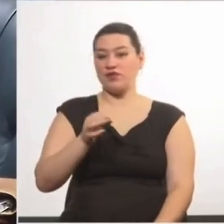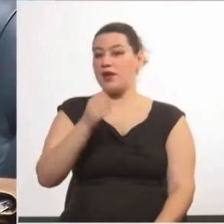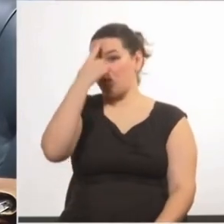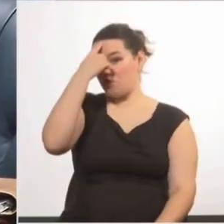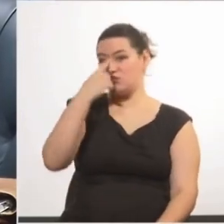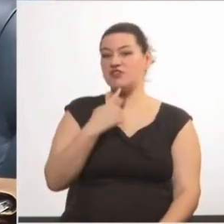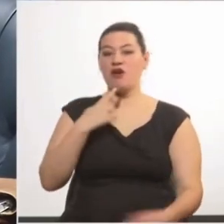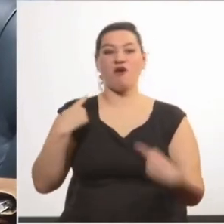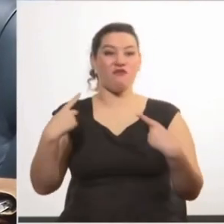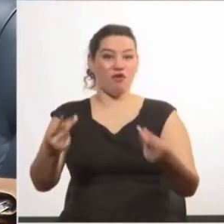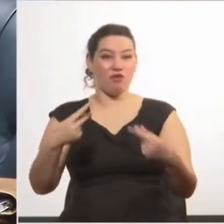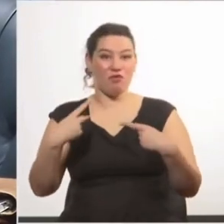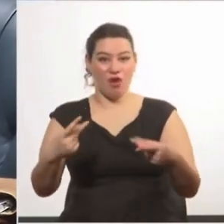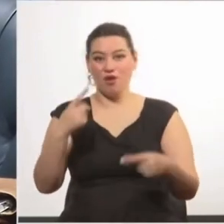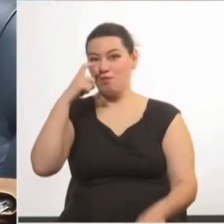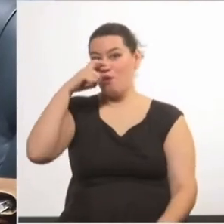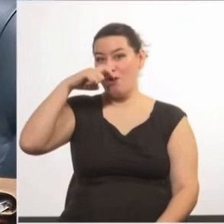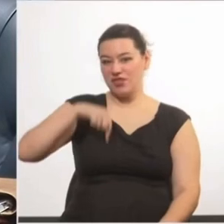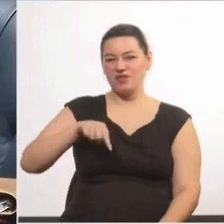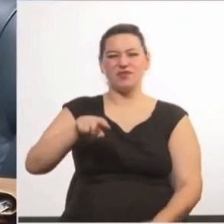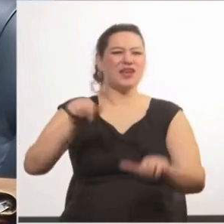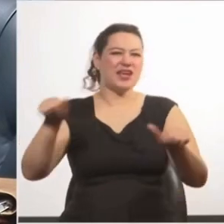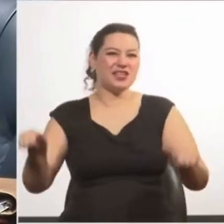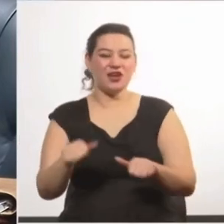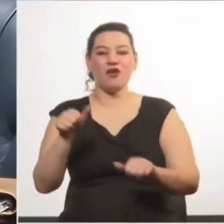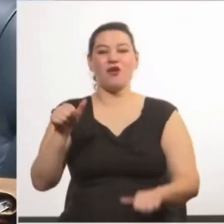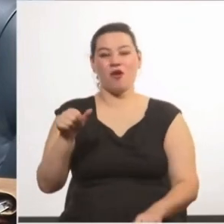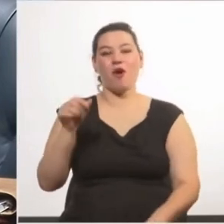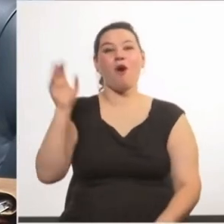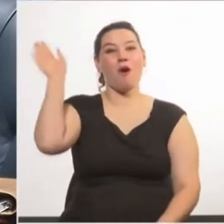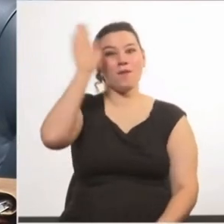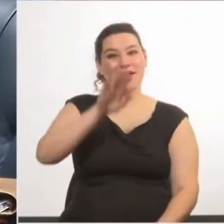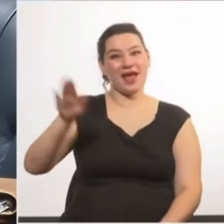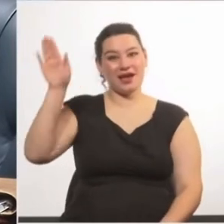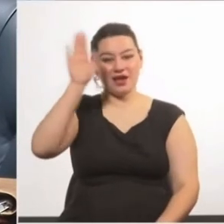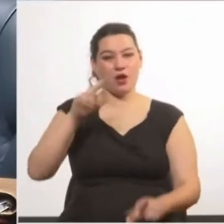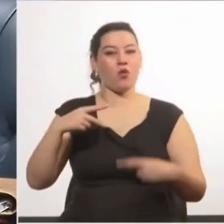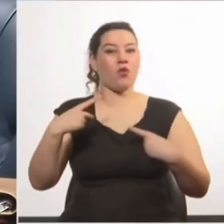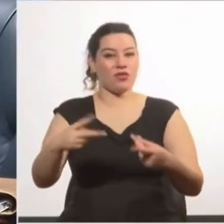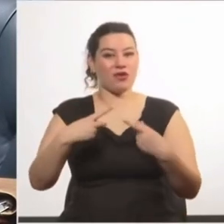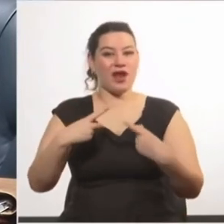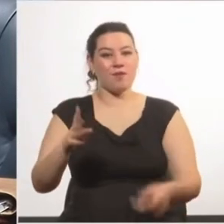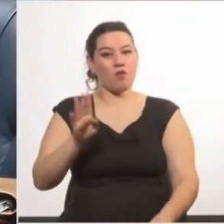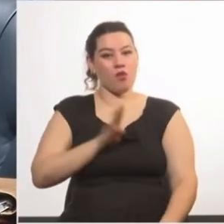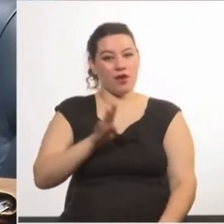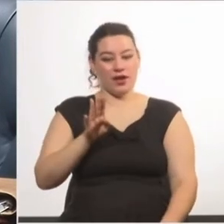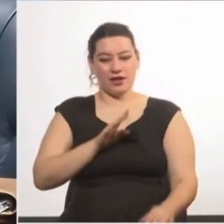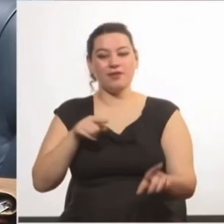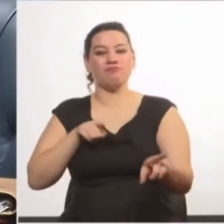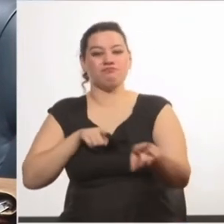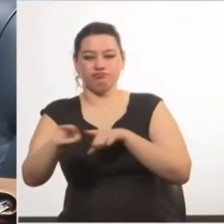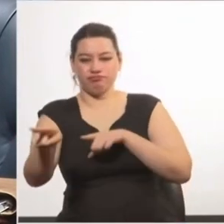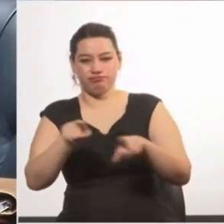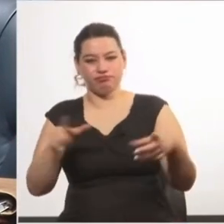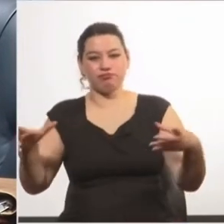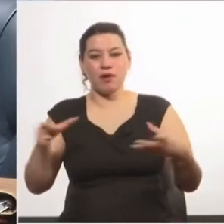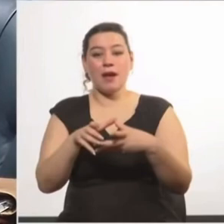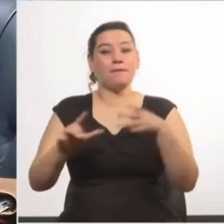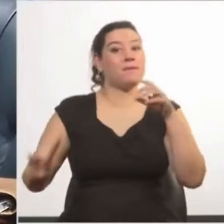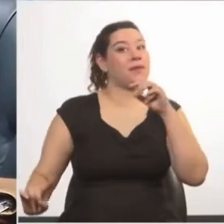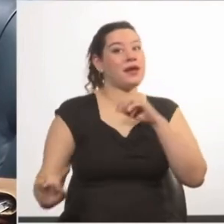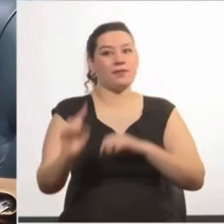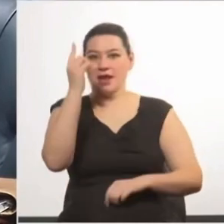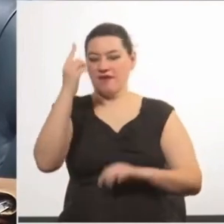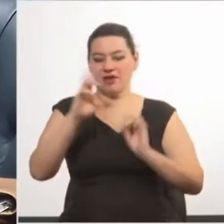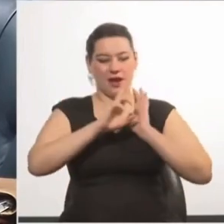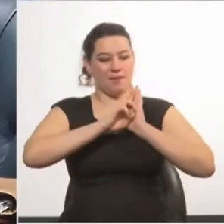de Fútbol de Montevideo se realizó un homenaje a jugadoras y el cuerpo técnico que representaron por primera vez a Uruguay